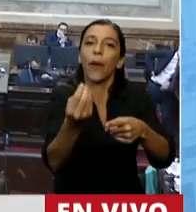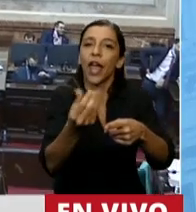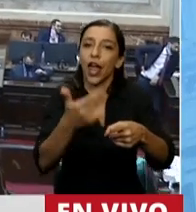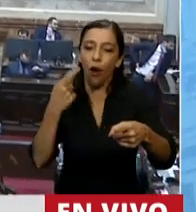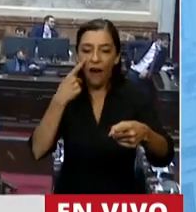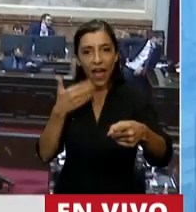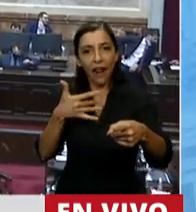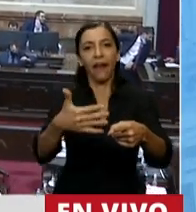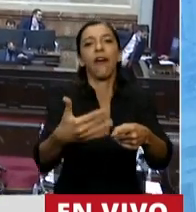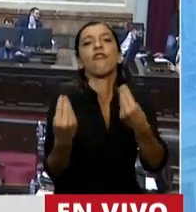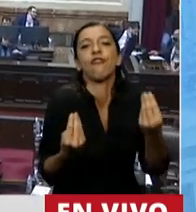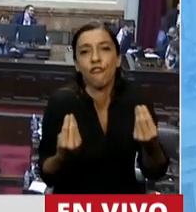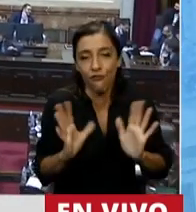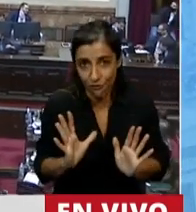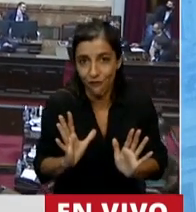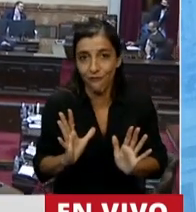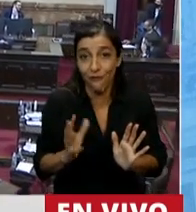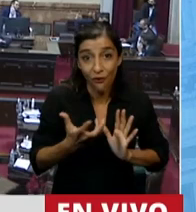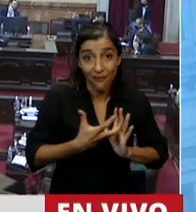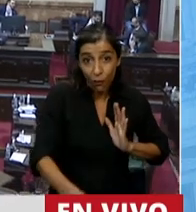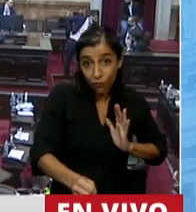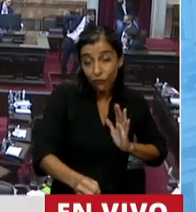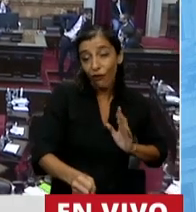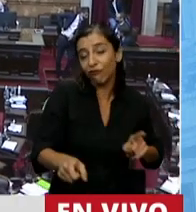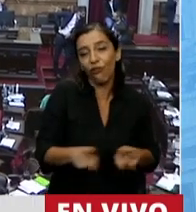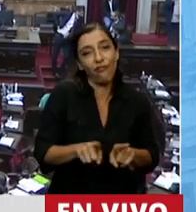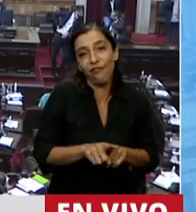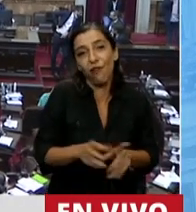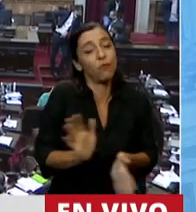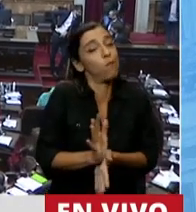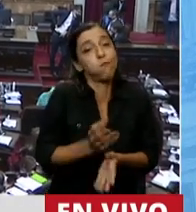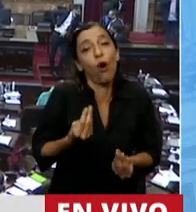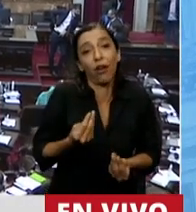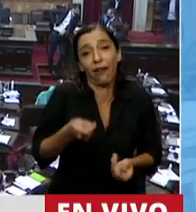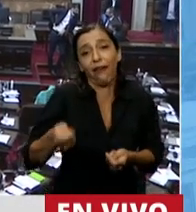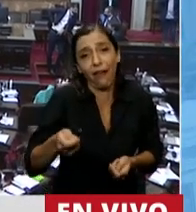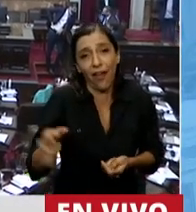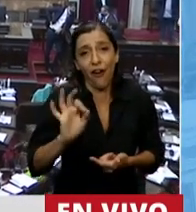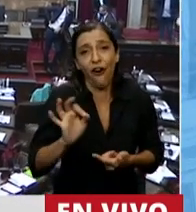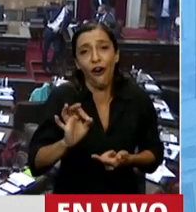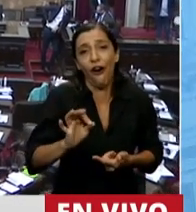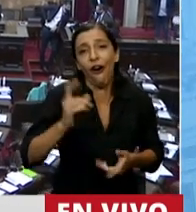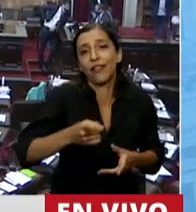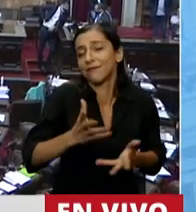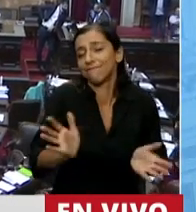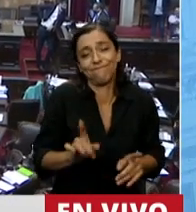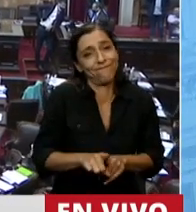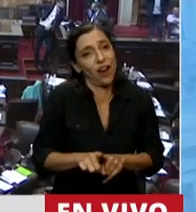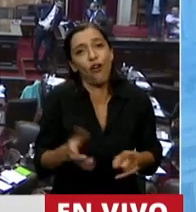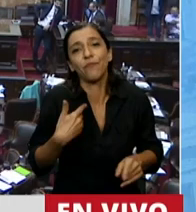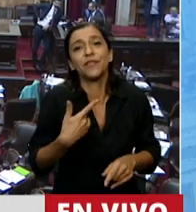como combatir la muerte ocasionando la muerte o eliminando la enfermedad